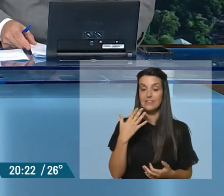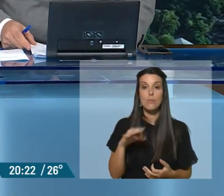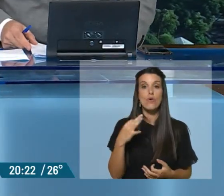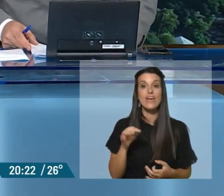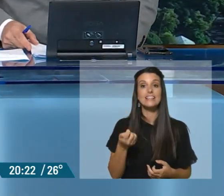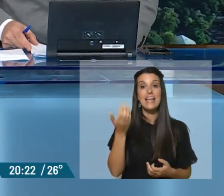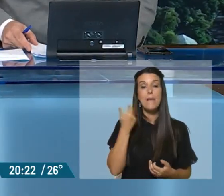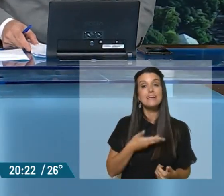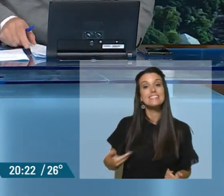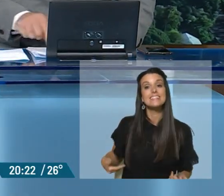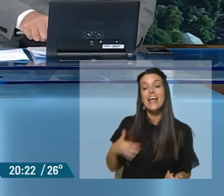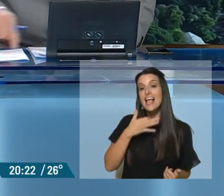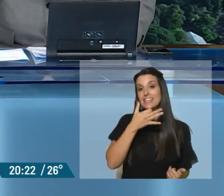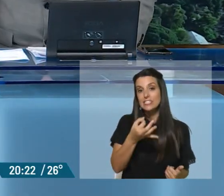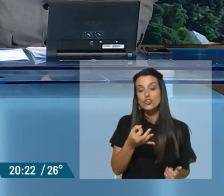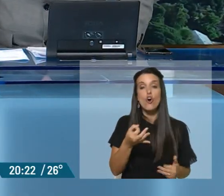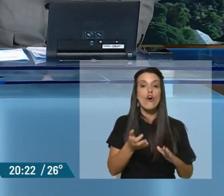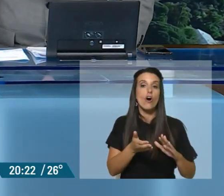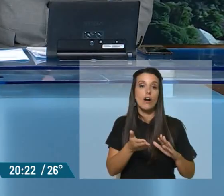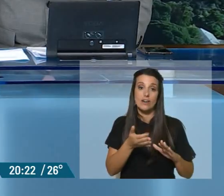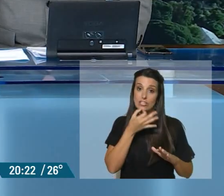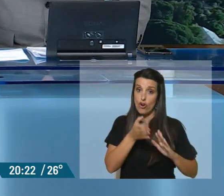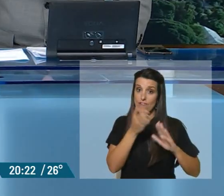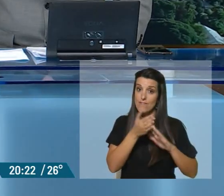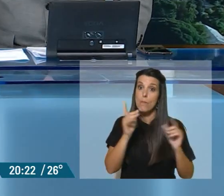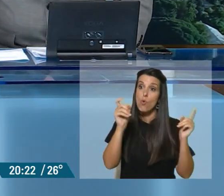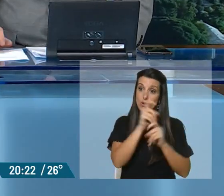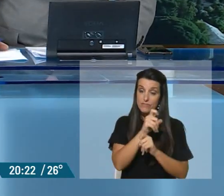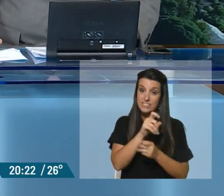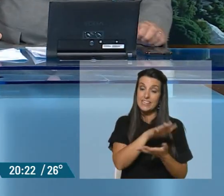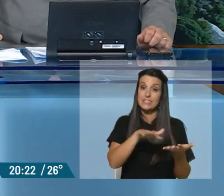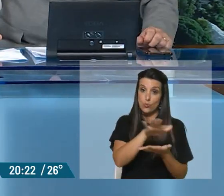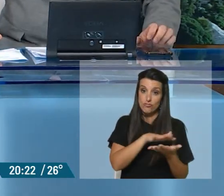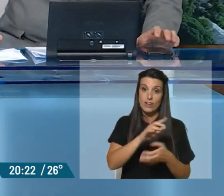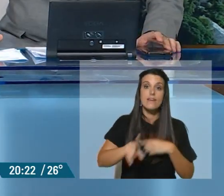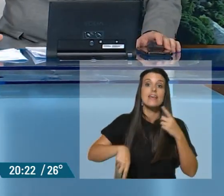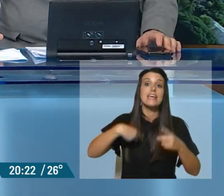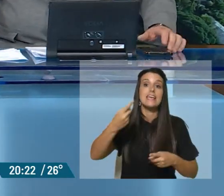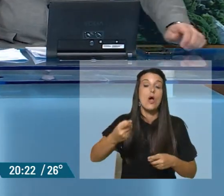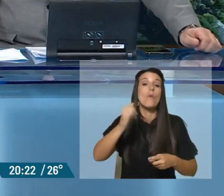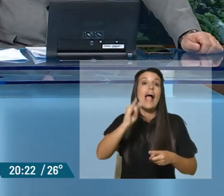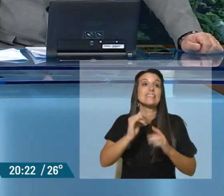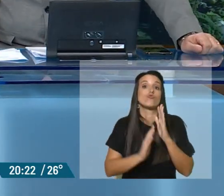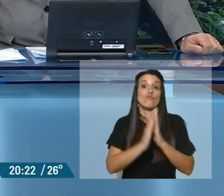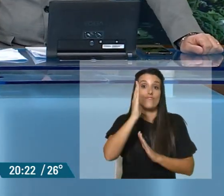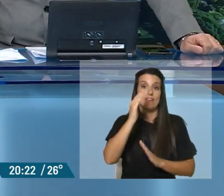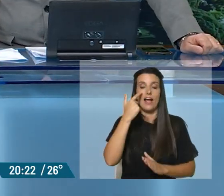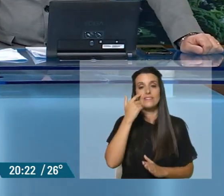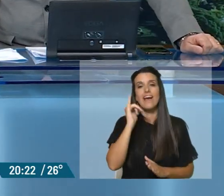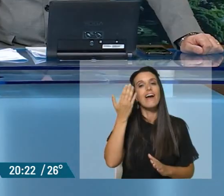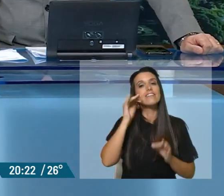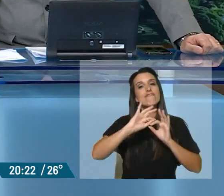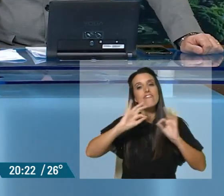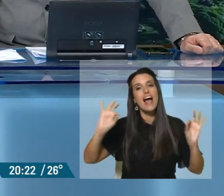Ya el presidente dijo que va a ser, se viene un tiempo muy duro, ¿no? Y después vendría la luz al final del túnel. Aquellas frases